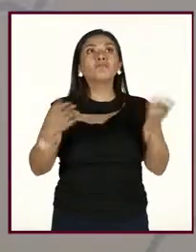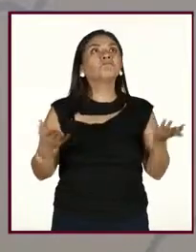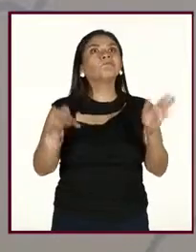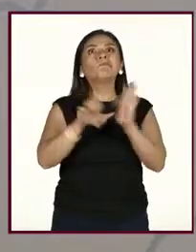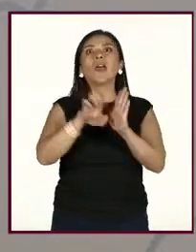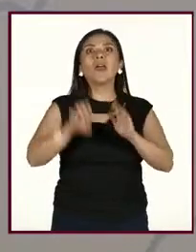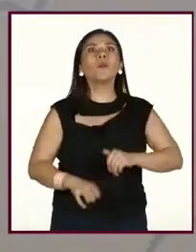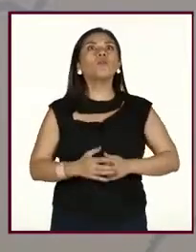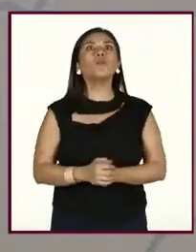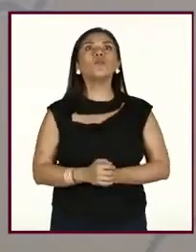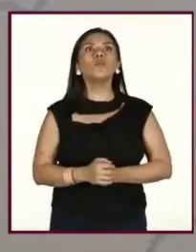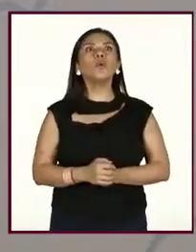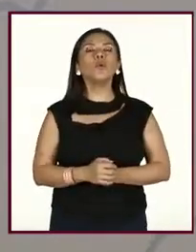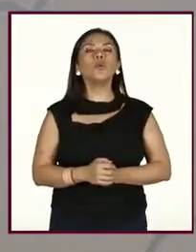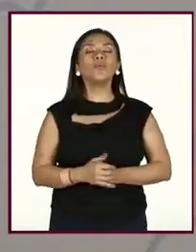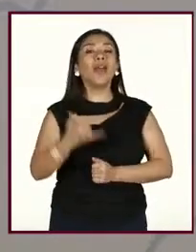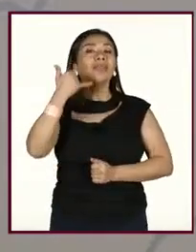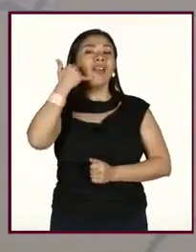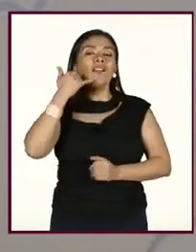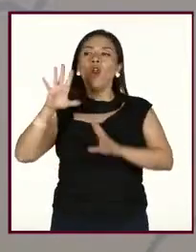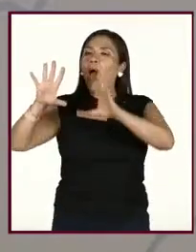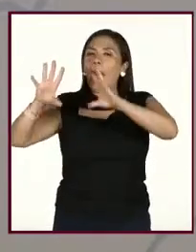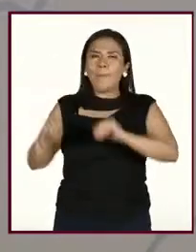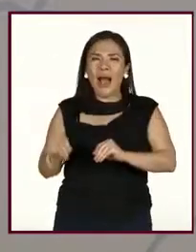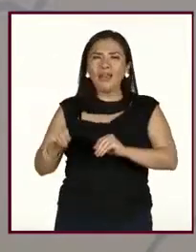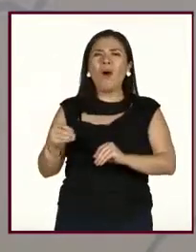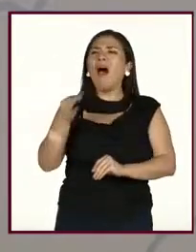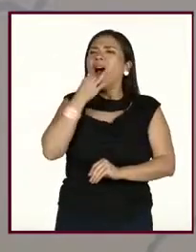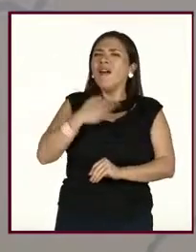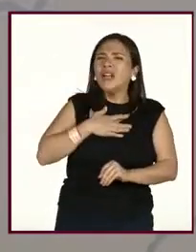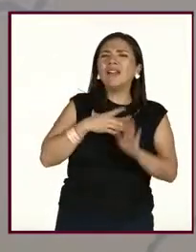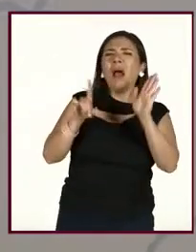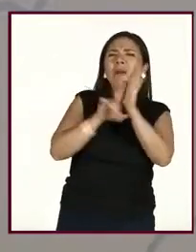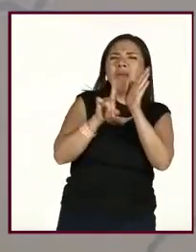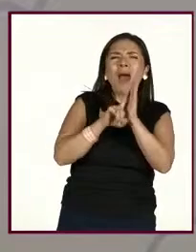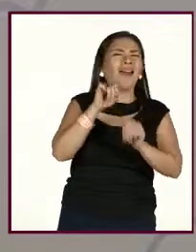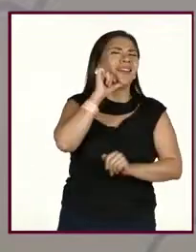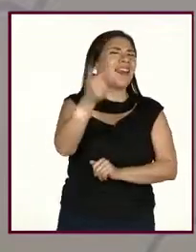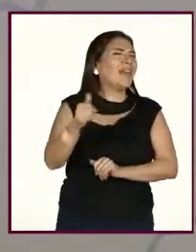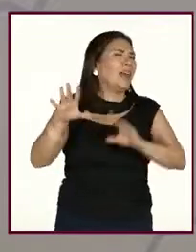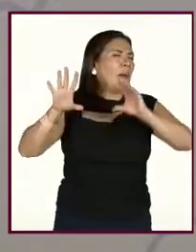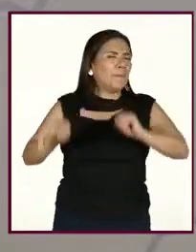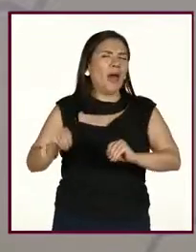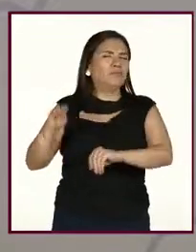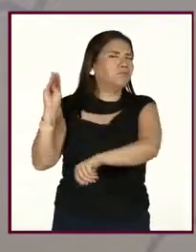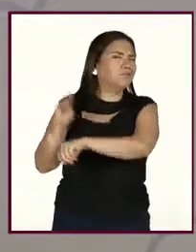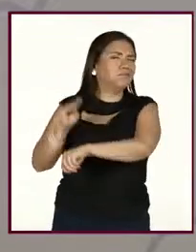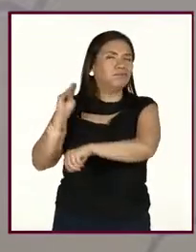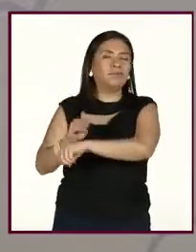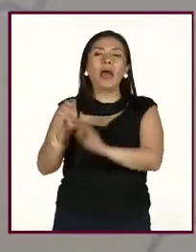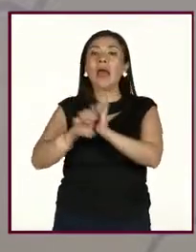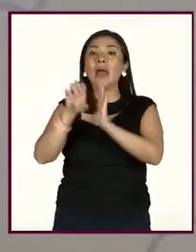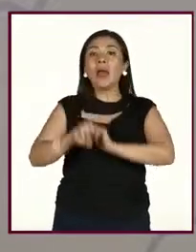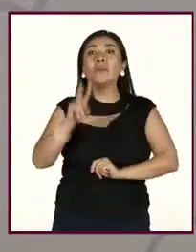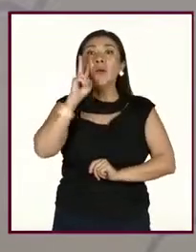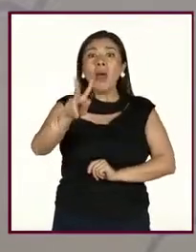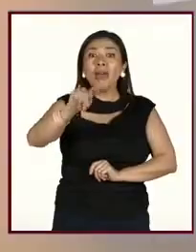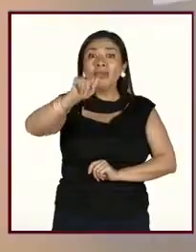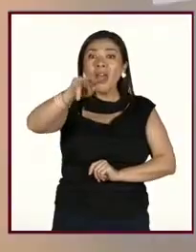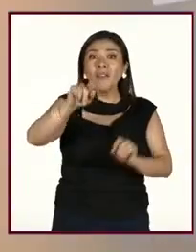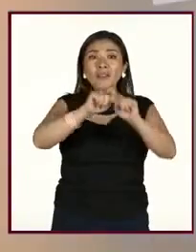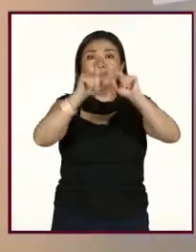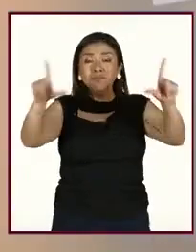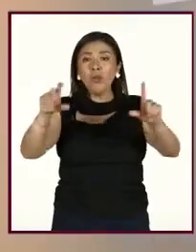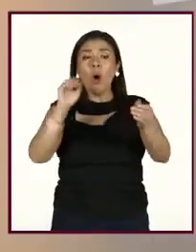apagado el celular, no tener distractores así, que, por ejemplo, no ver las pantallas, los